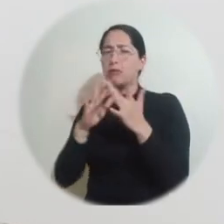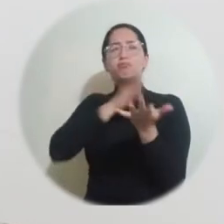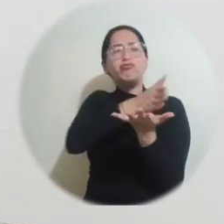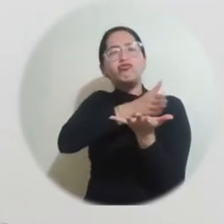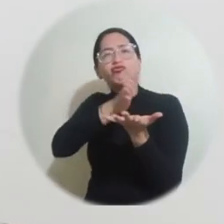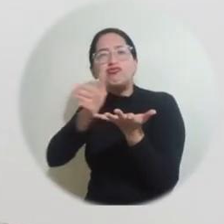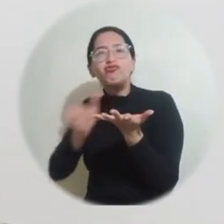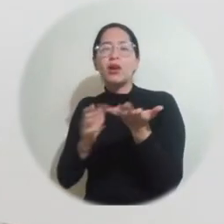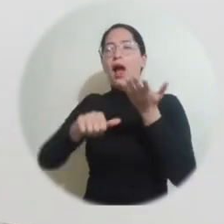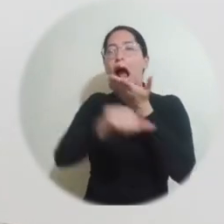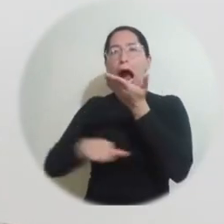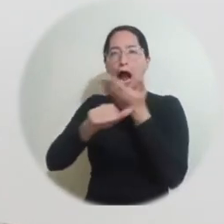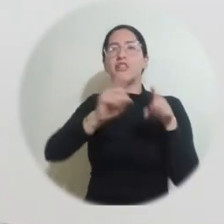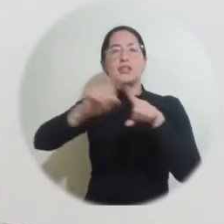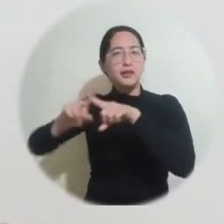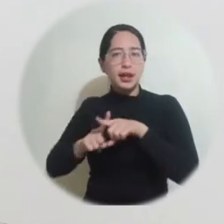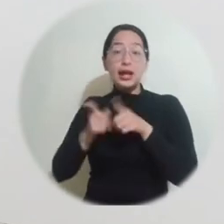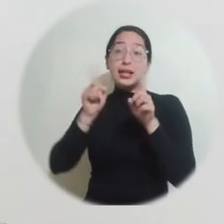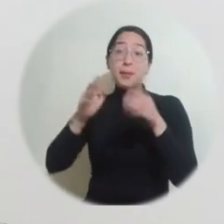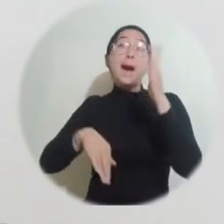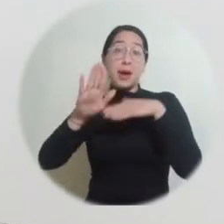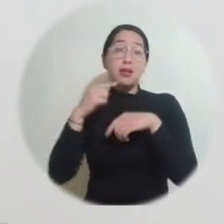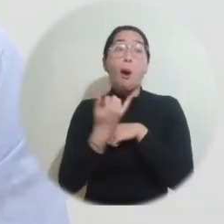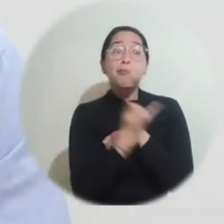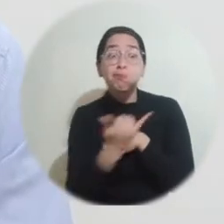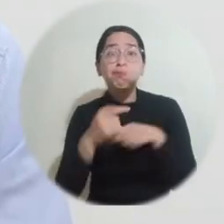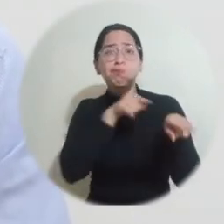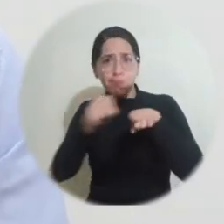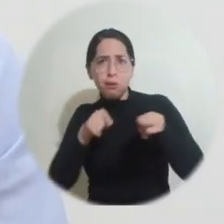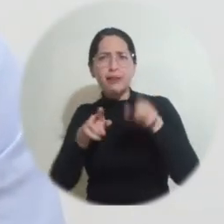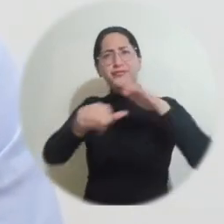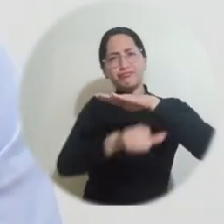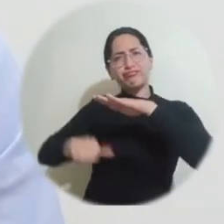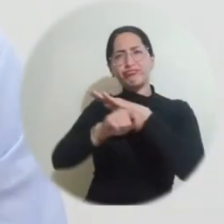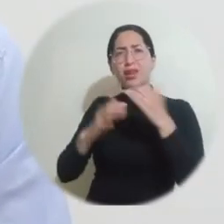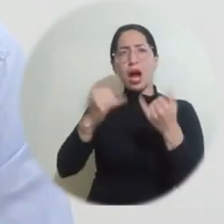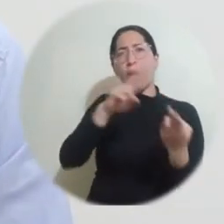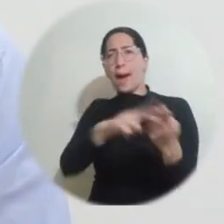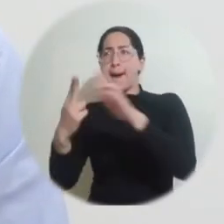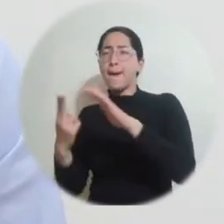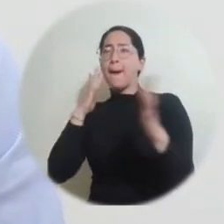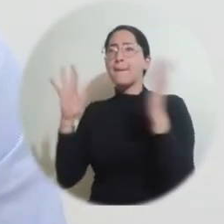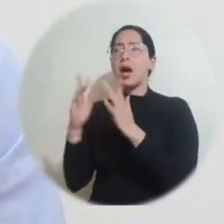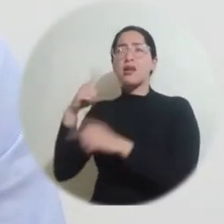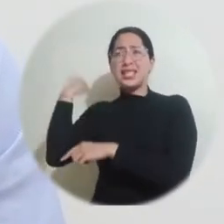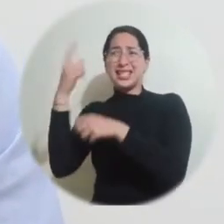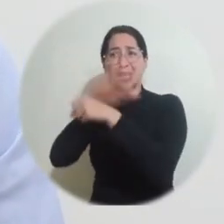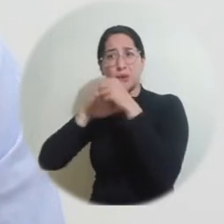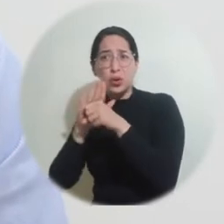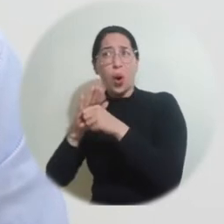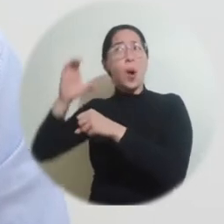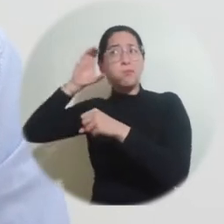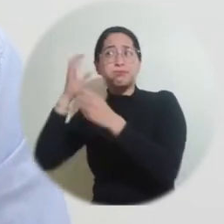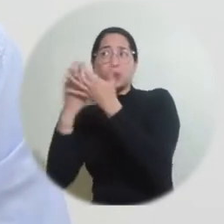para diferentes áreas de conocimiento, sobre todo aquellas áreas que ahora, como consecuencia efectivamente de lo